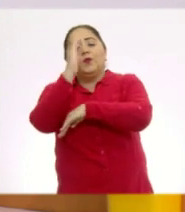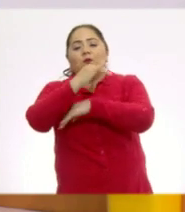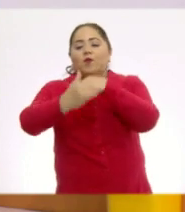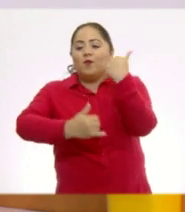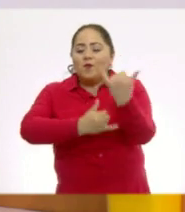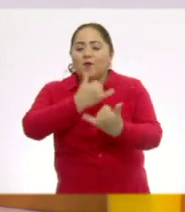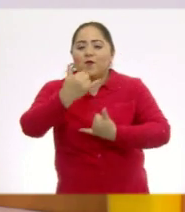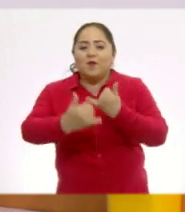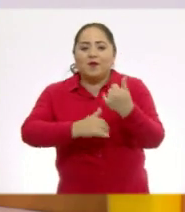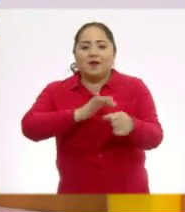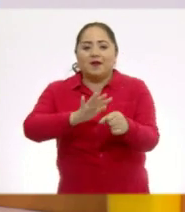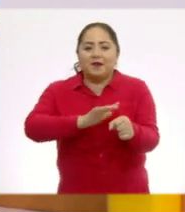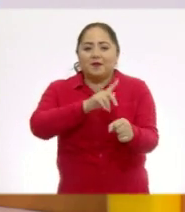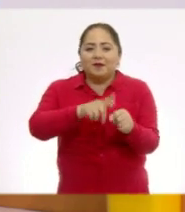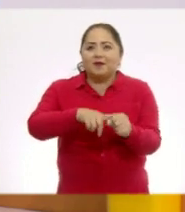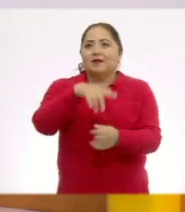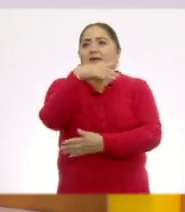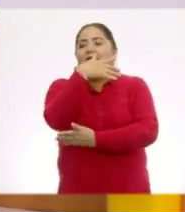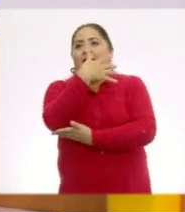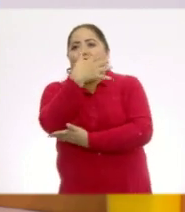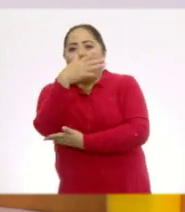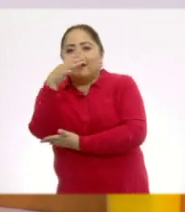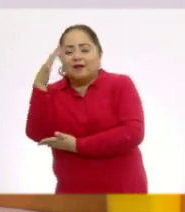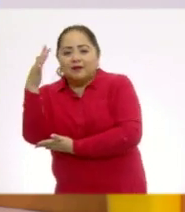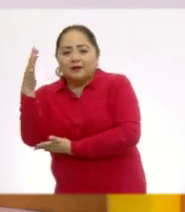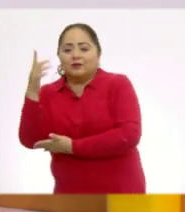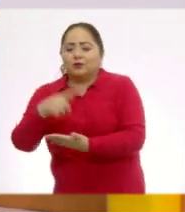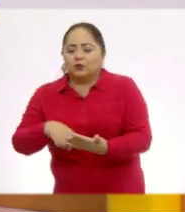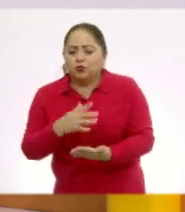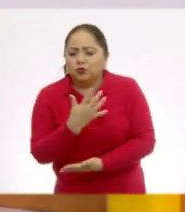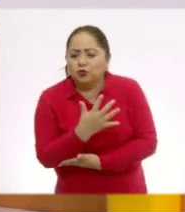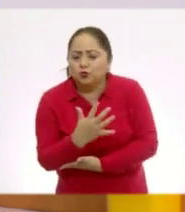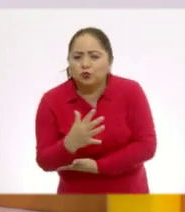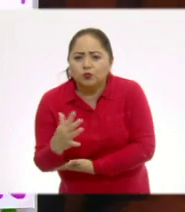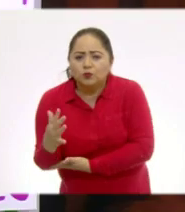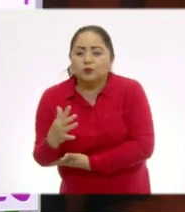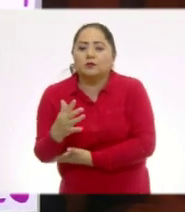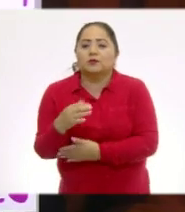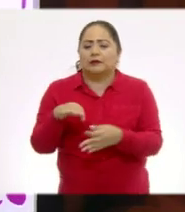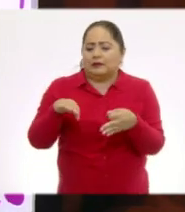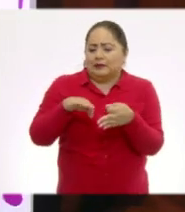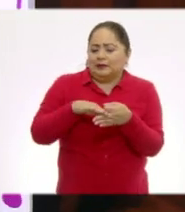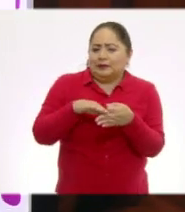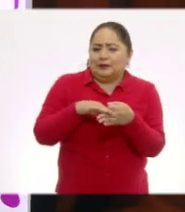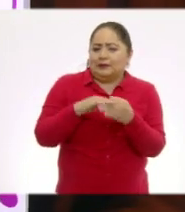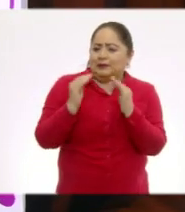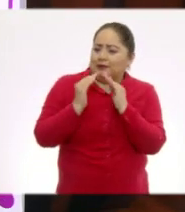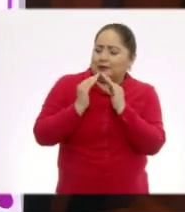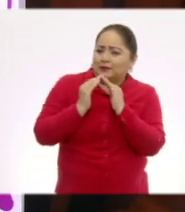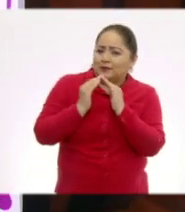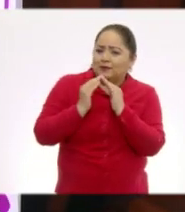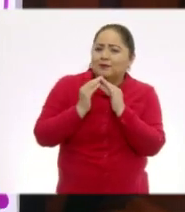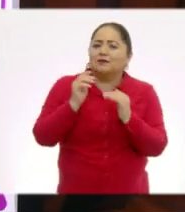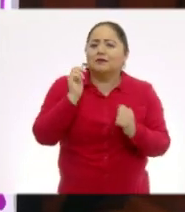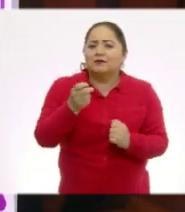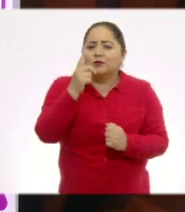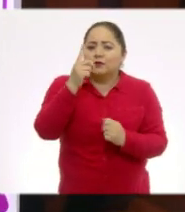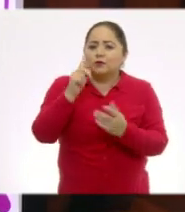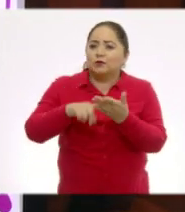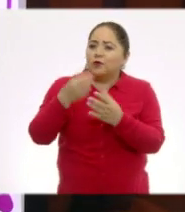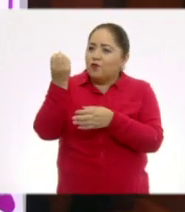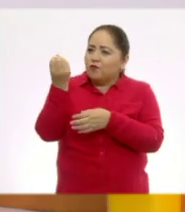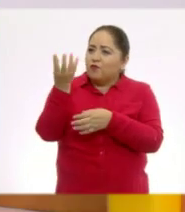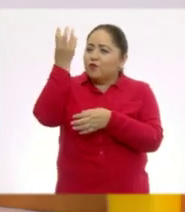jugando entre los árboles, los arbustos. Cerca de su pequeña casa, con una pequeña